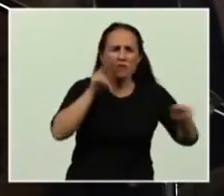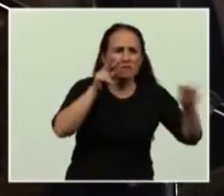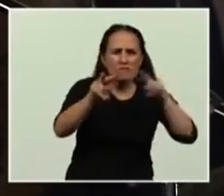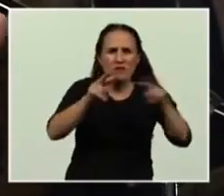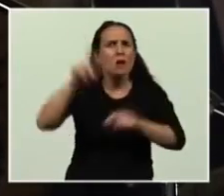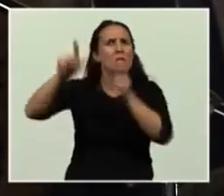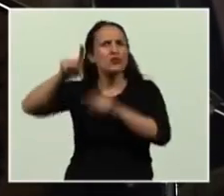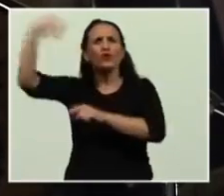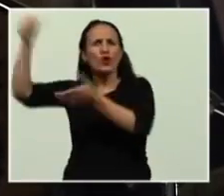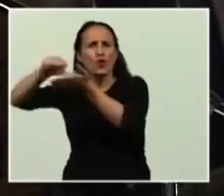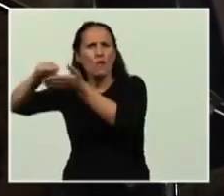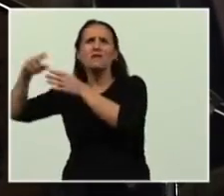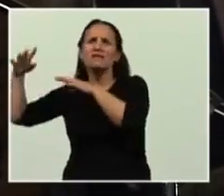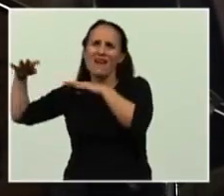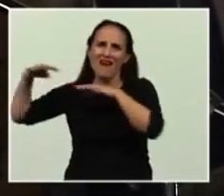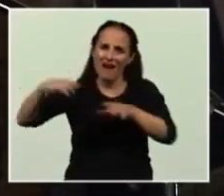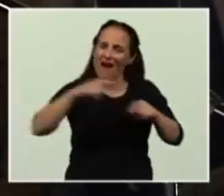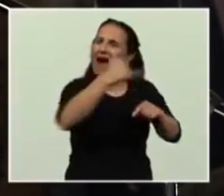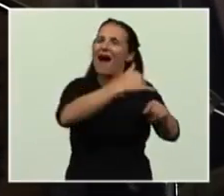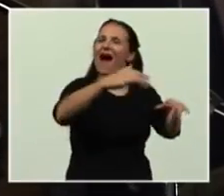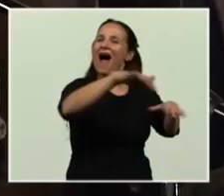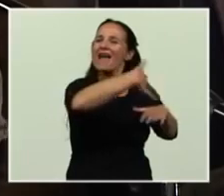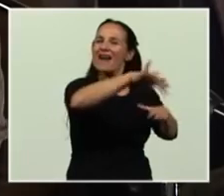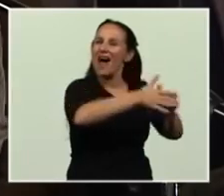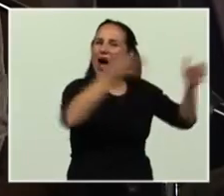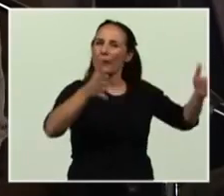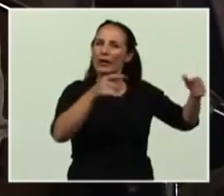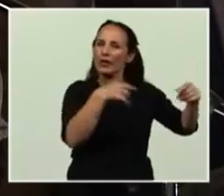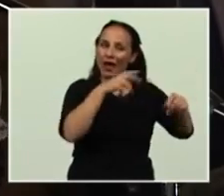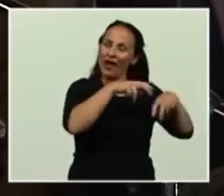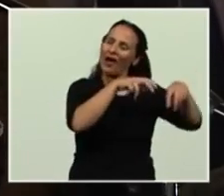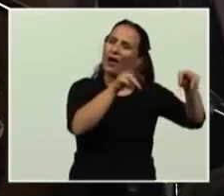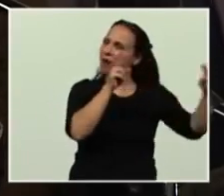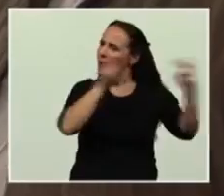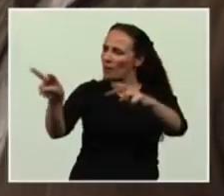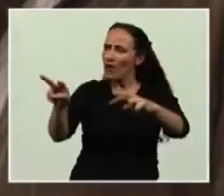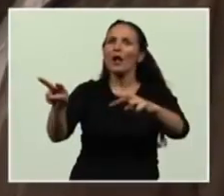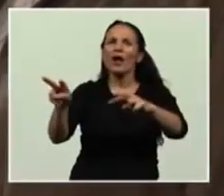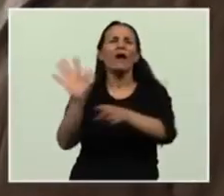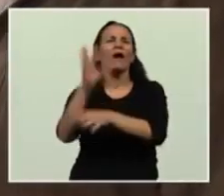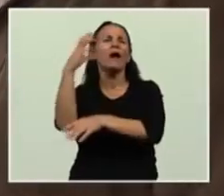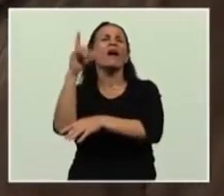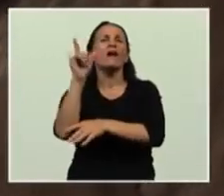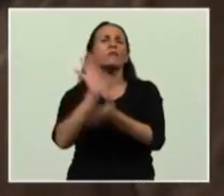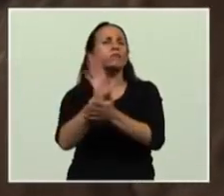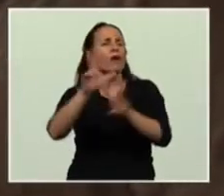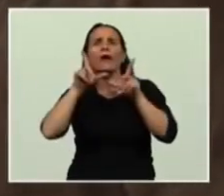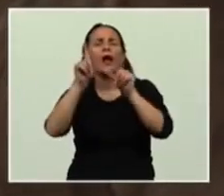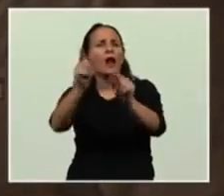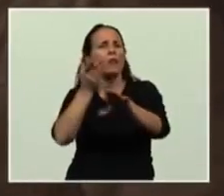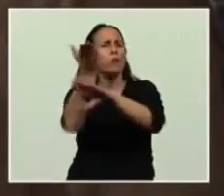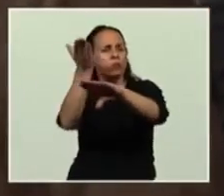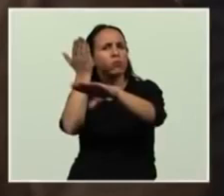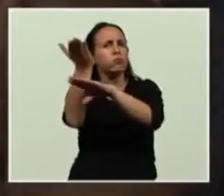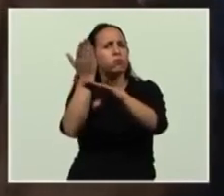extranjero que pase por esta avenida, la Lugones, que hay un reclamo permanente de nuestro pueblo contra uno de